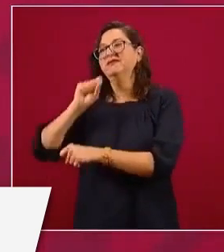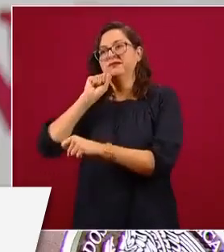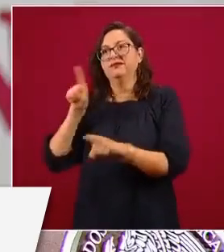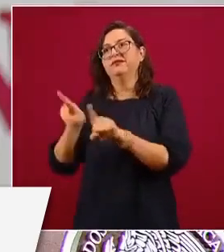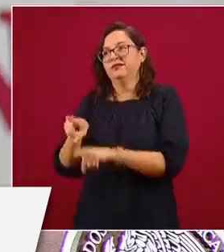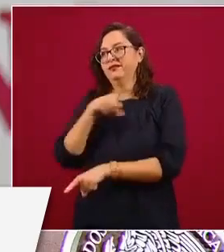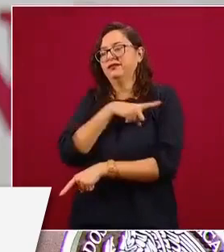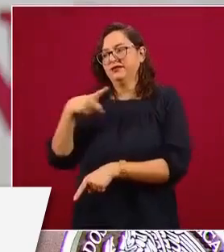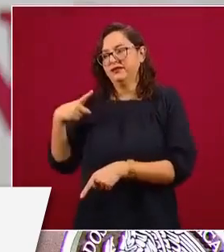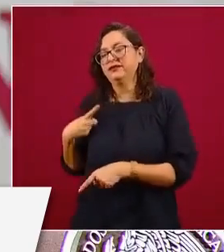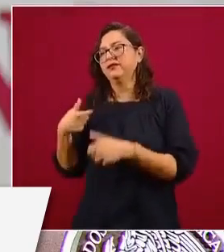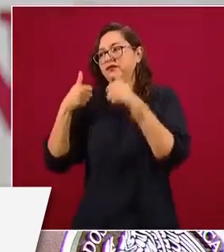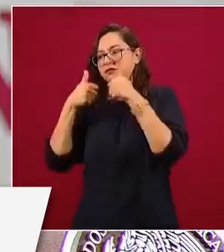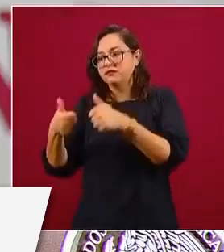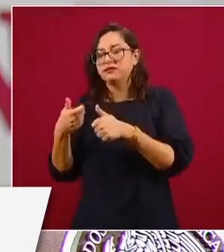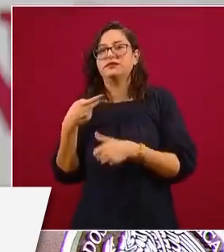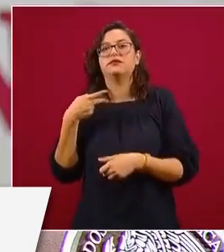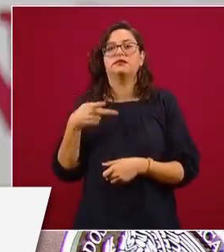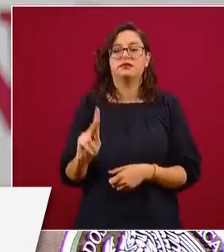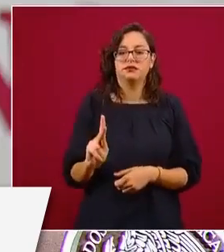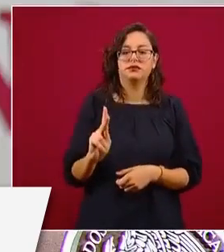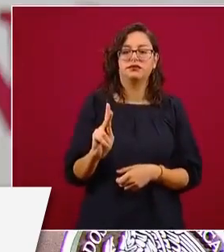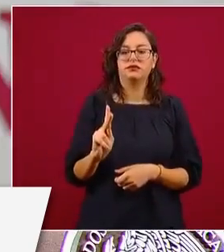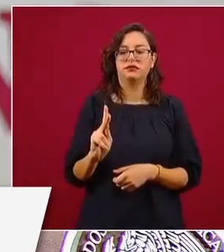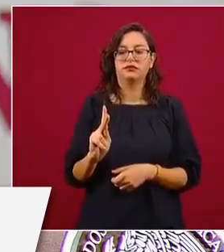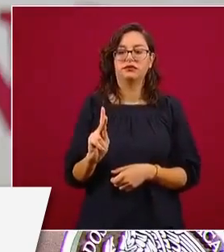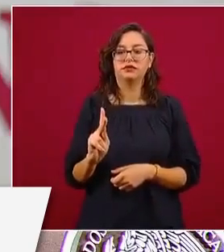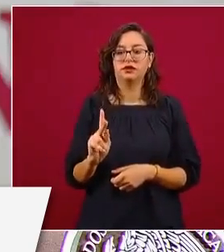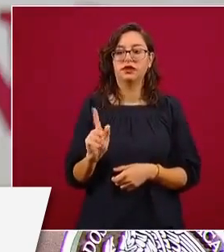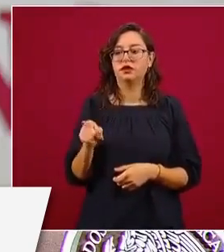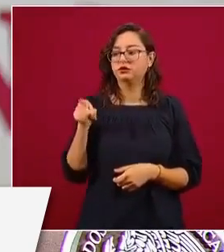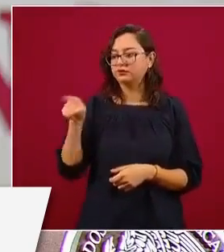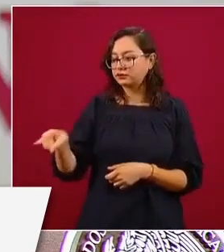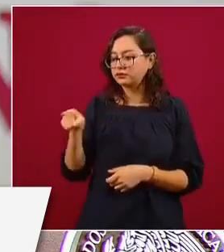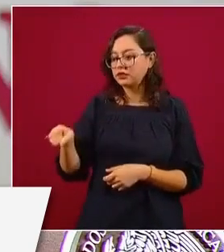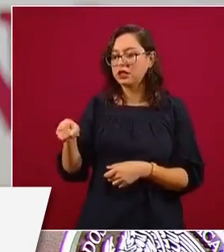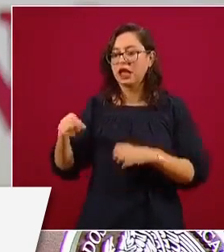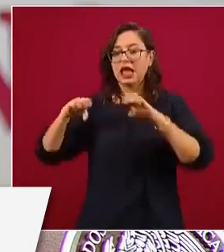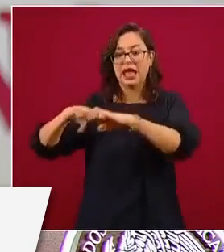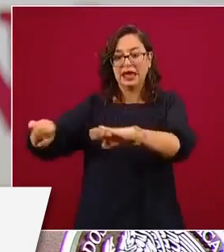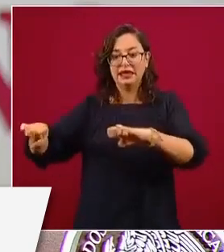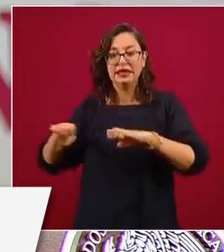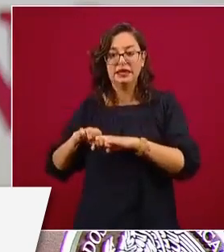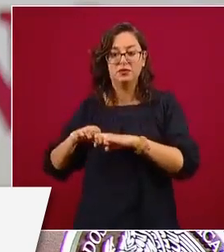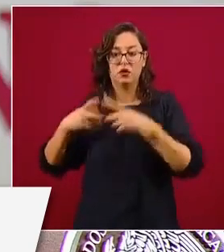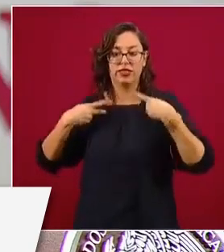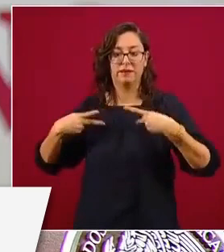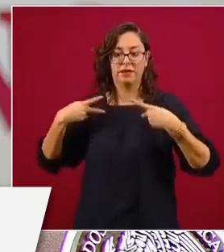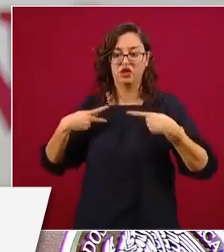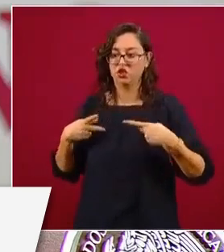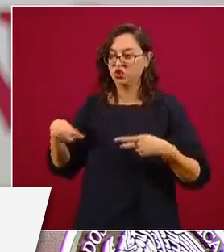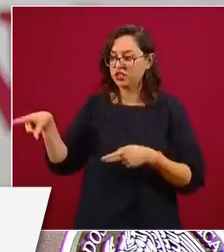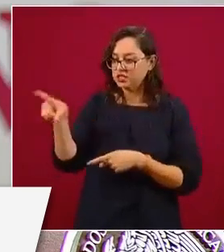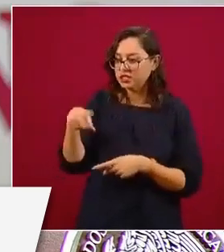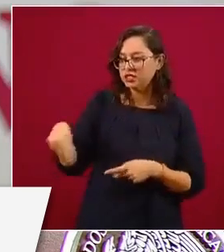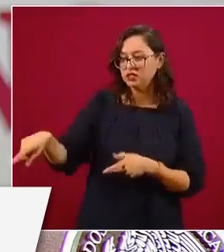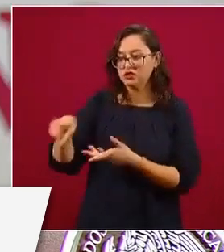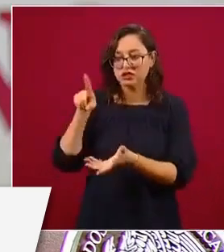pero ya el equipo de Protección Civil está